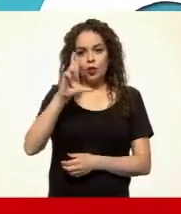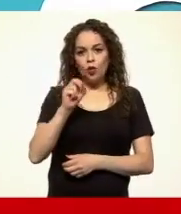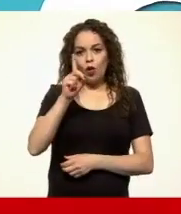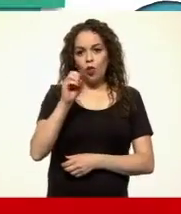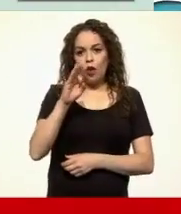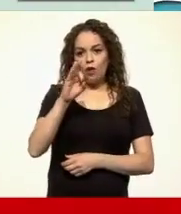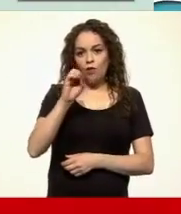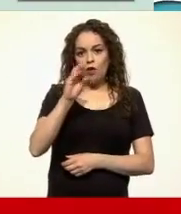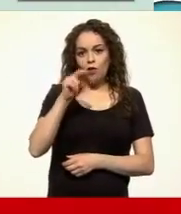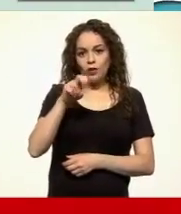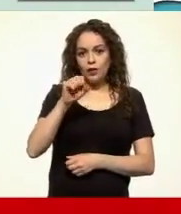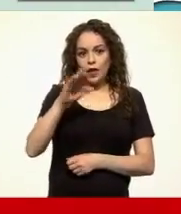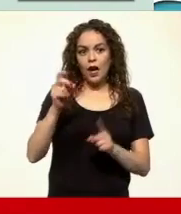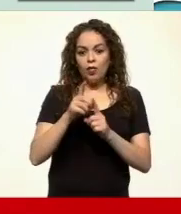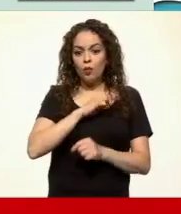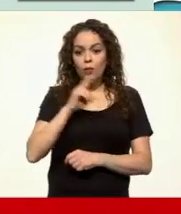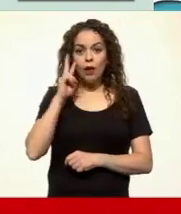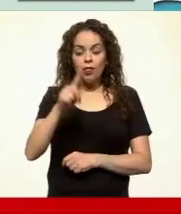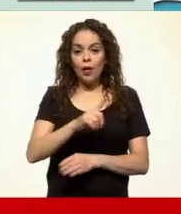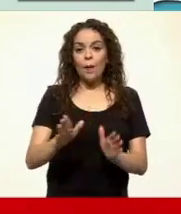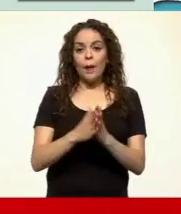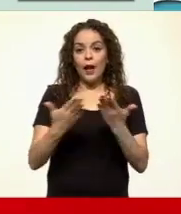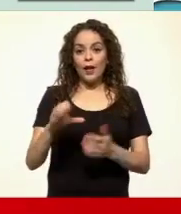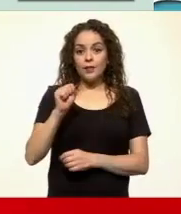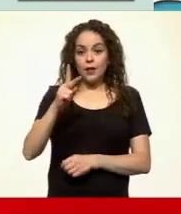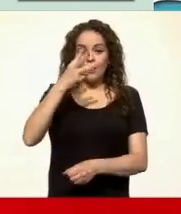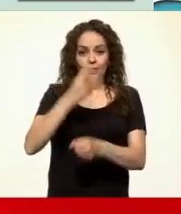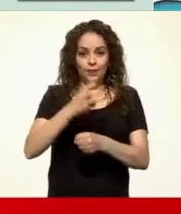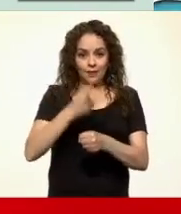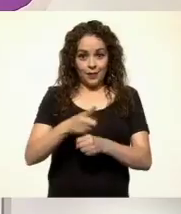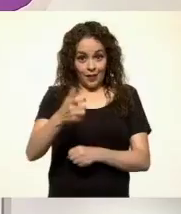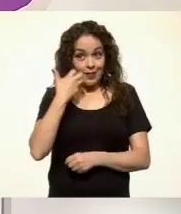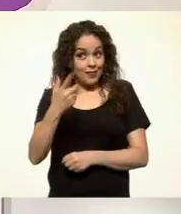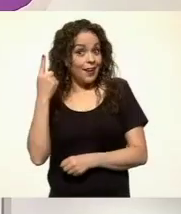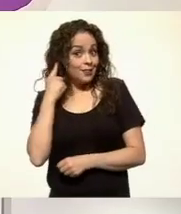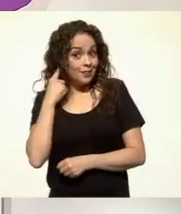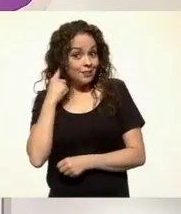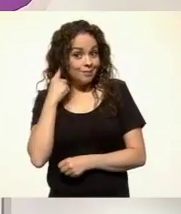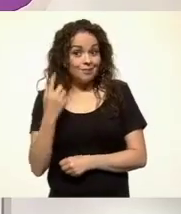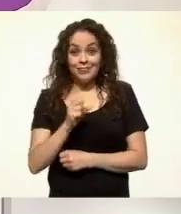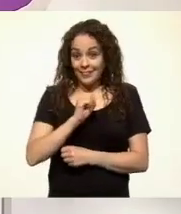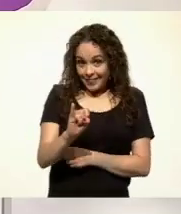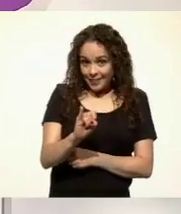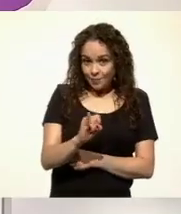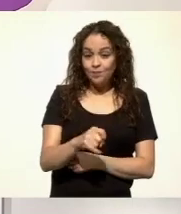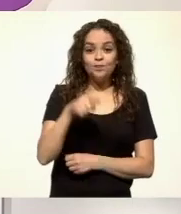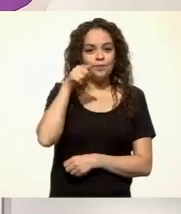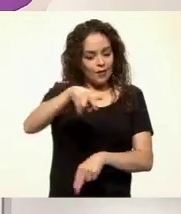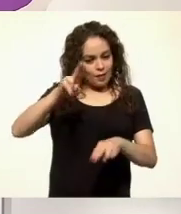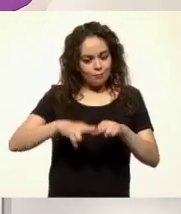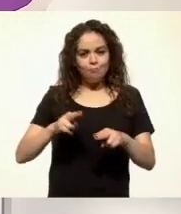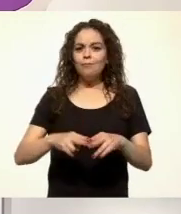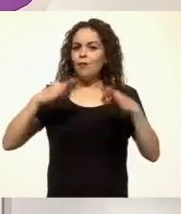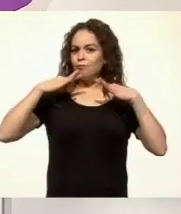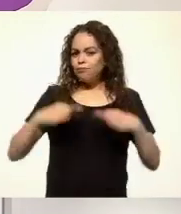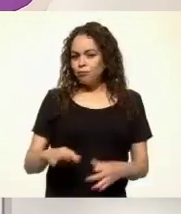encontrar en el libro de lectura de tercer grado. ¿Te gustaría escucharla? ¿Sí? Pues ponte cómoda